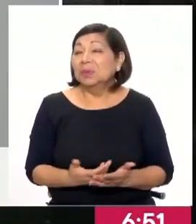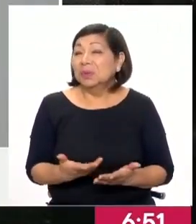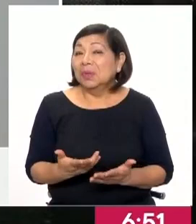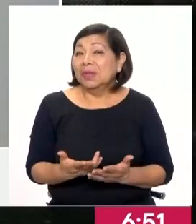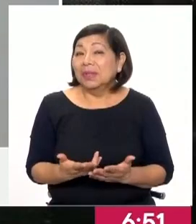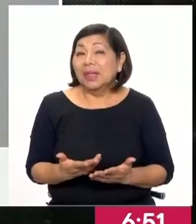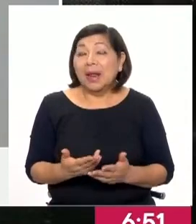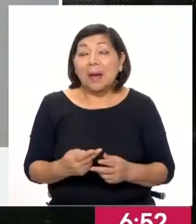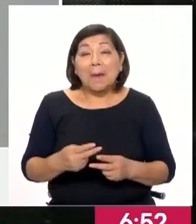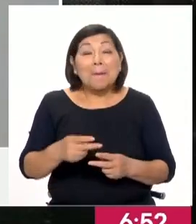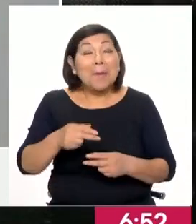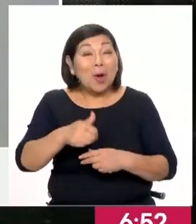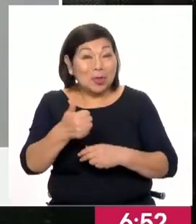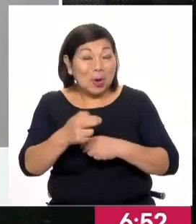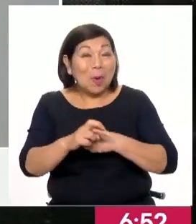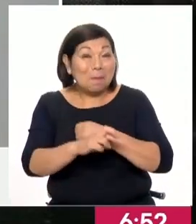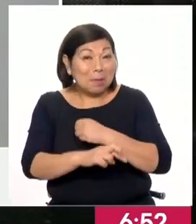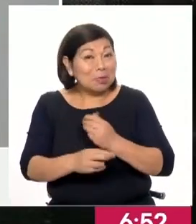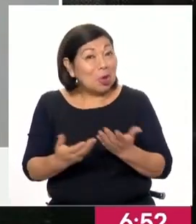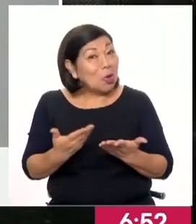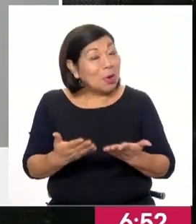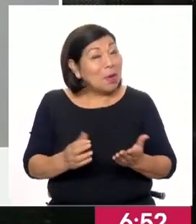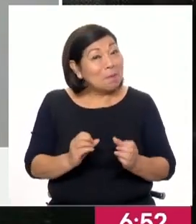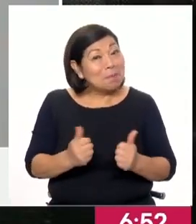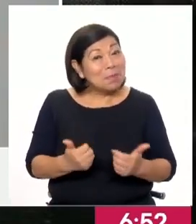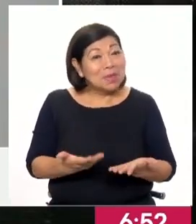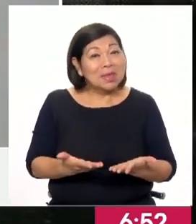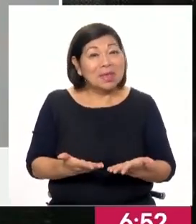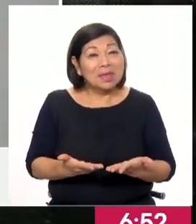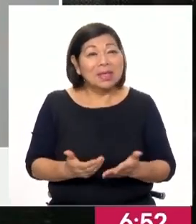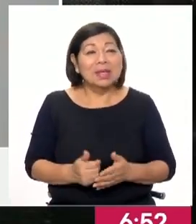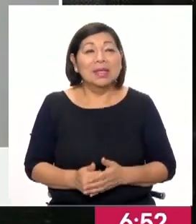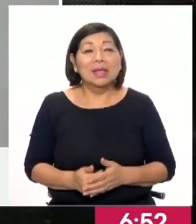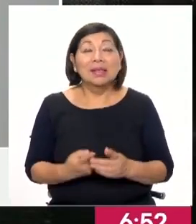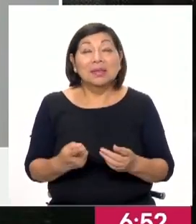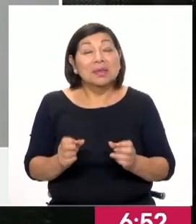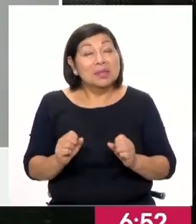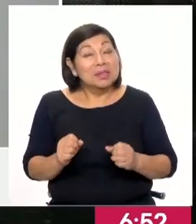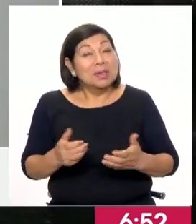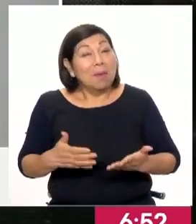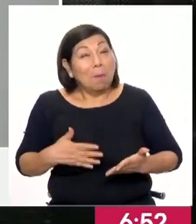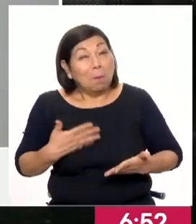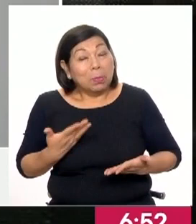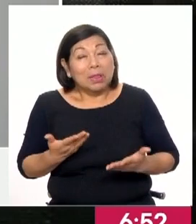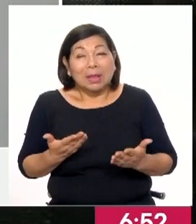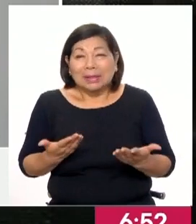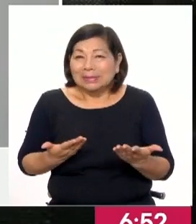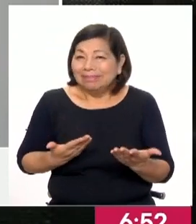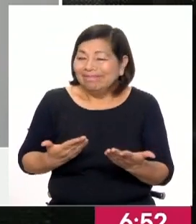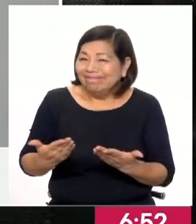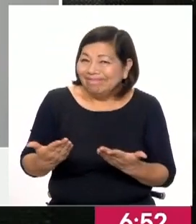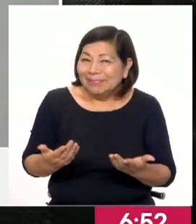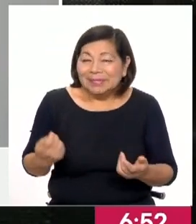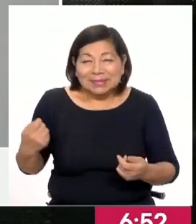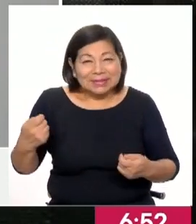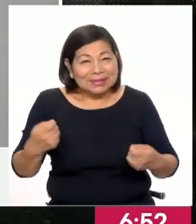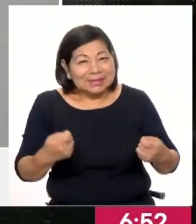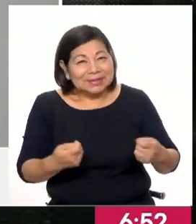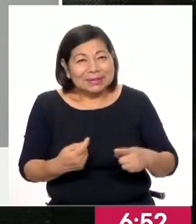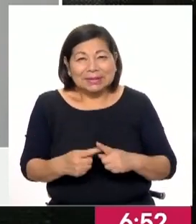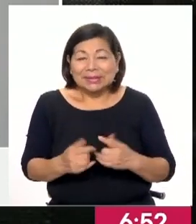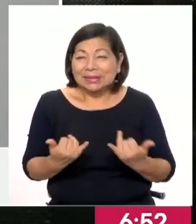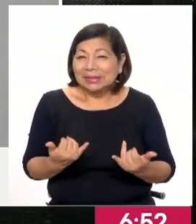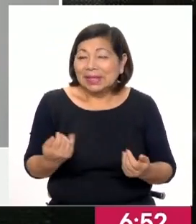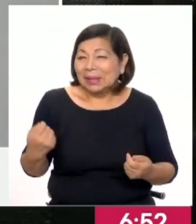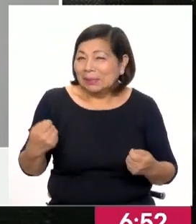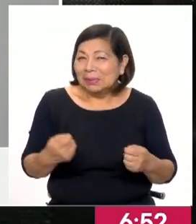vecinos no necesariamente han hecho las cosas bien o están haciendo las cosas bien. Y eso puede estar disuadiendo inversionistas y esos